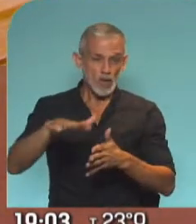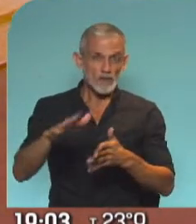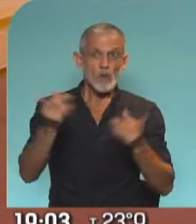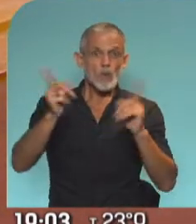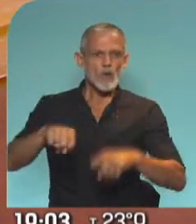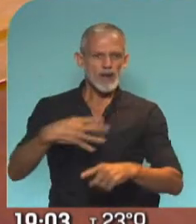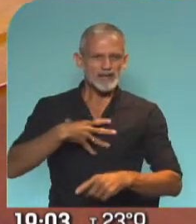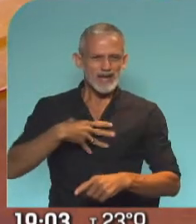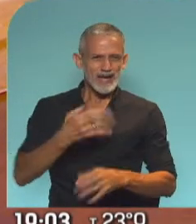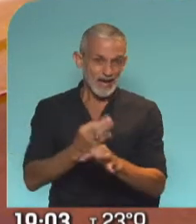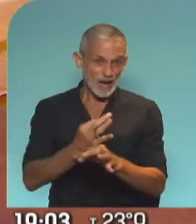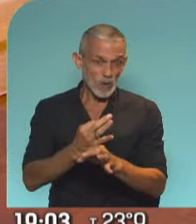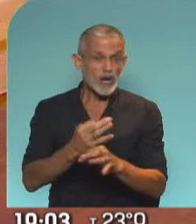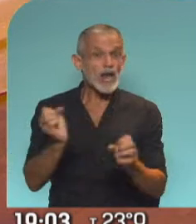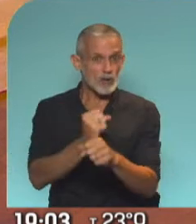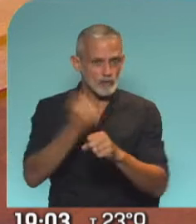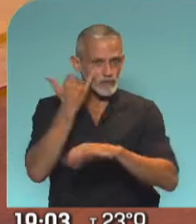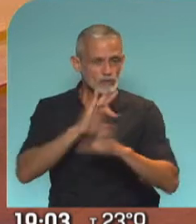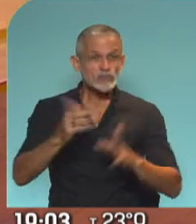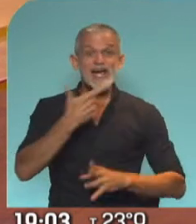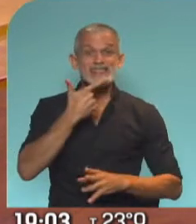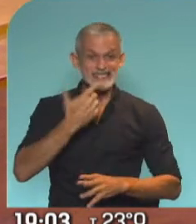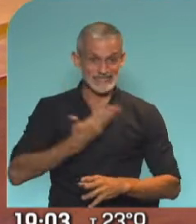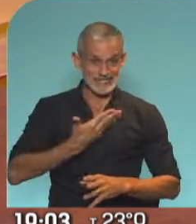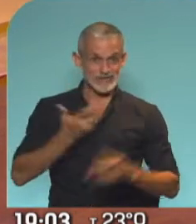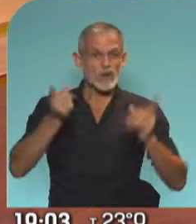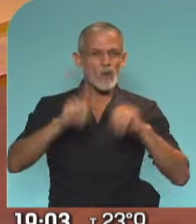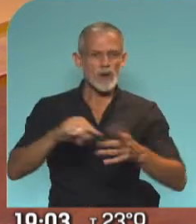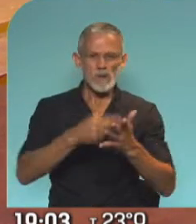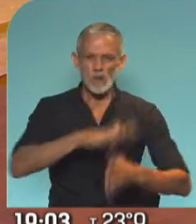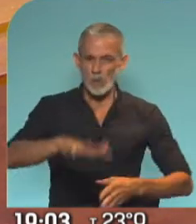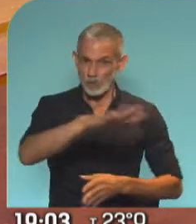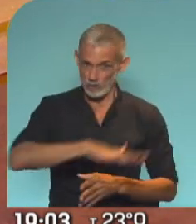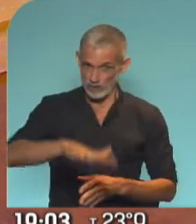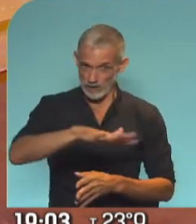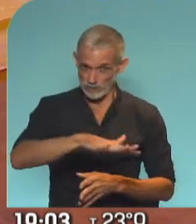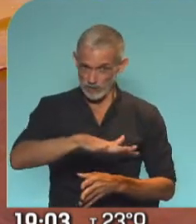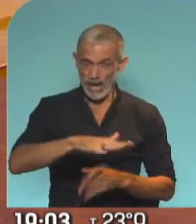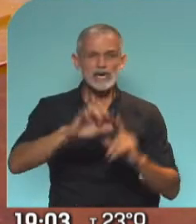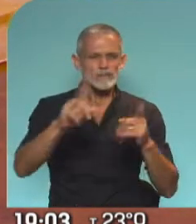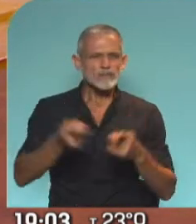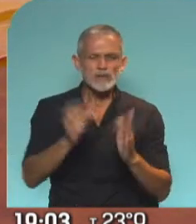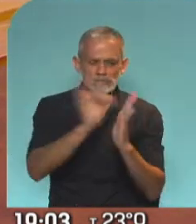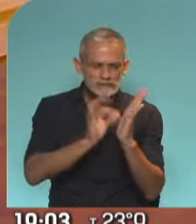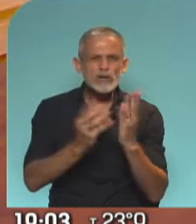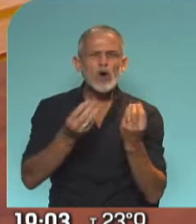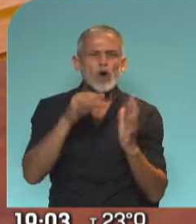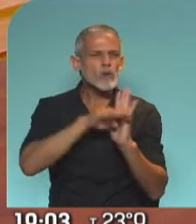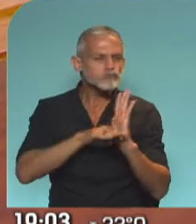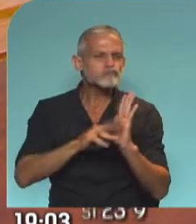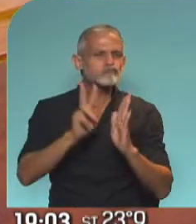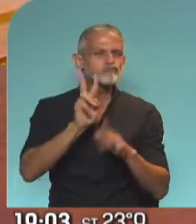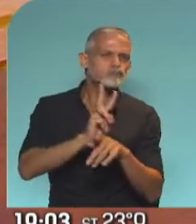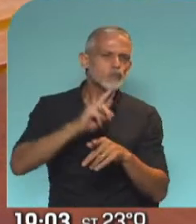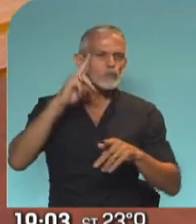vuelta a clases, se ratificó entonces para el 17 de febrero y además se conocieron novedades en cuanto a detalles que tienen que ver con los protocolos, ¿no? Dentro